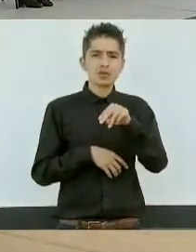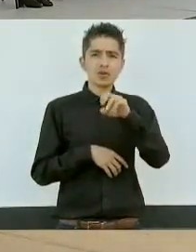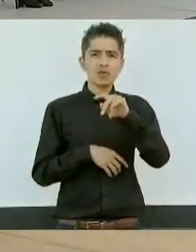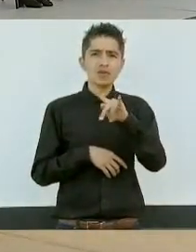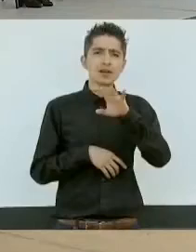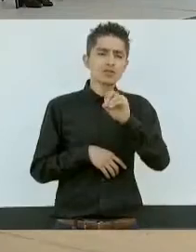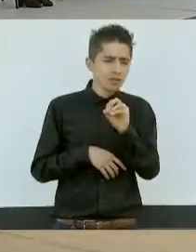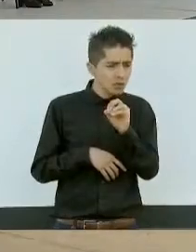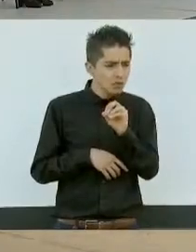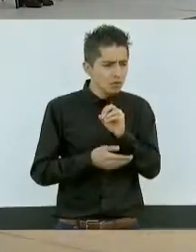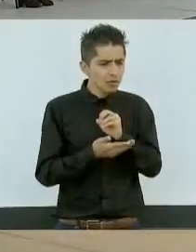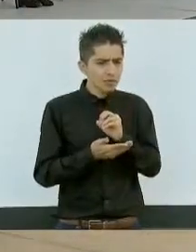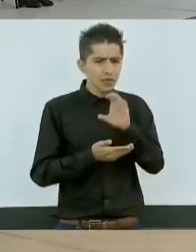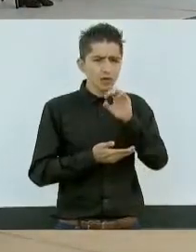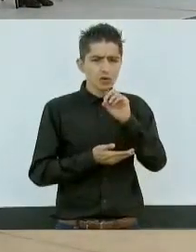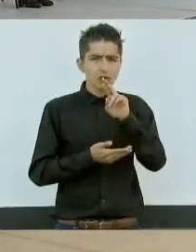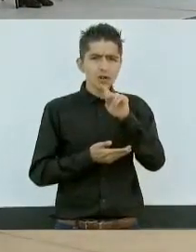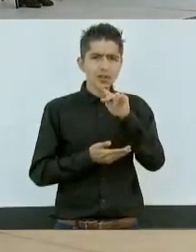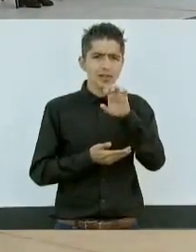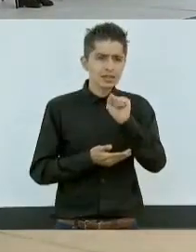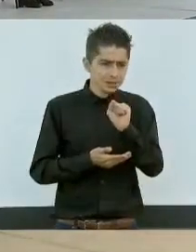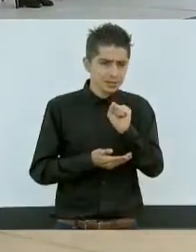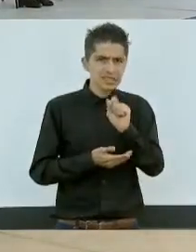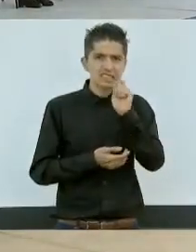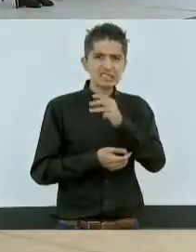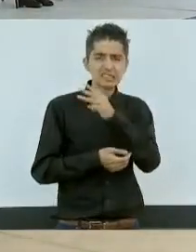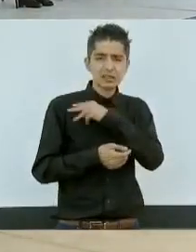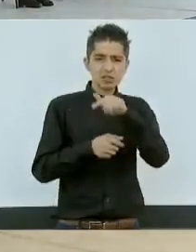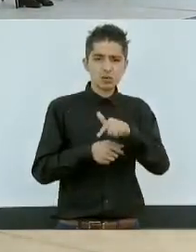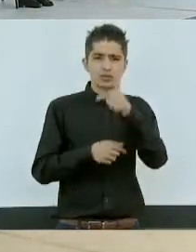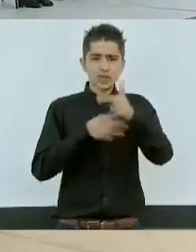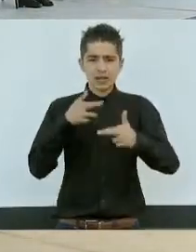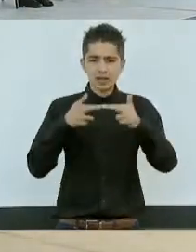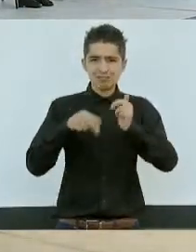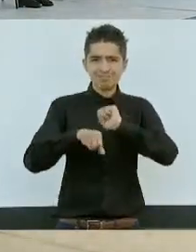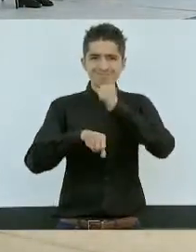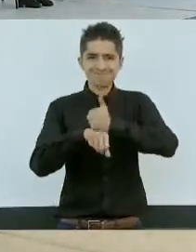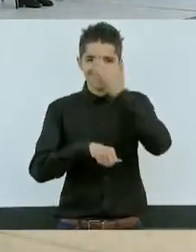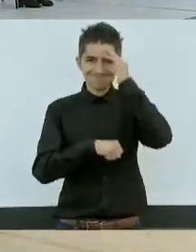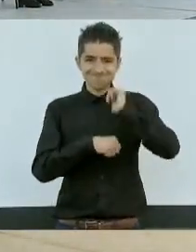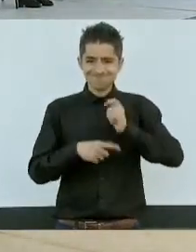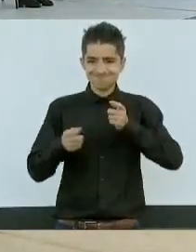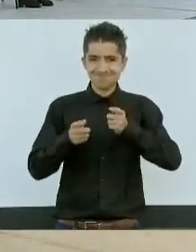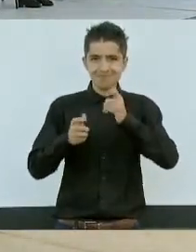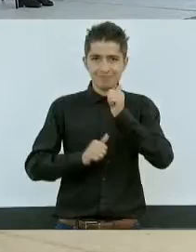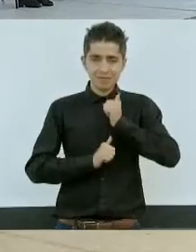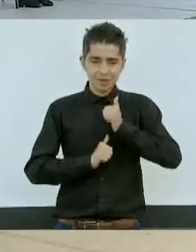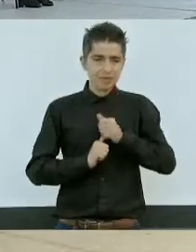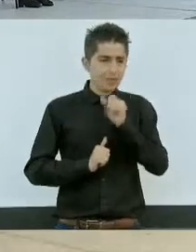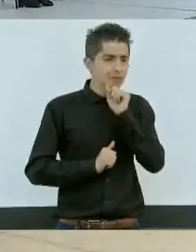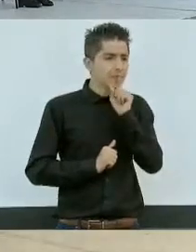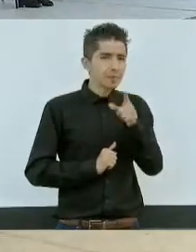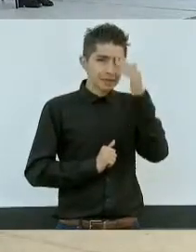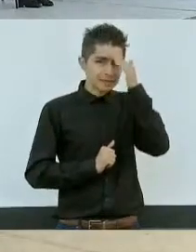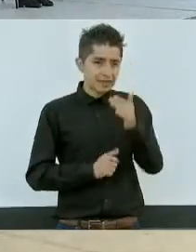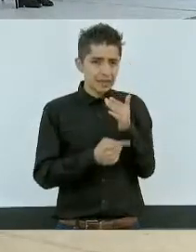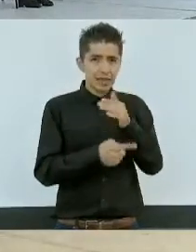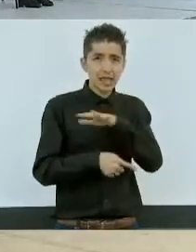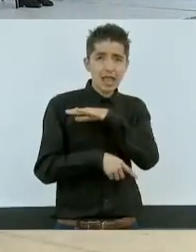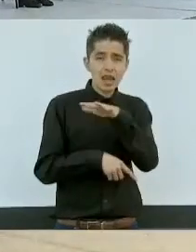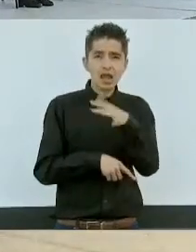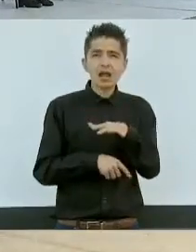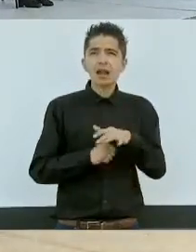Cortés, comandante de la 12ª Región Militar, lo mismo que al señor General